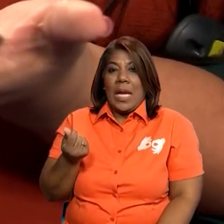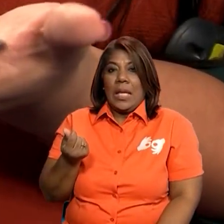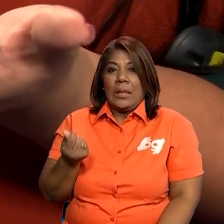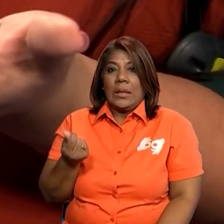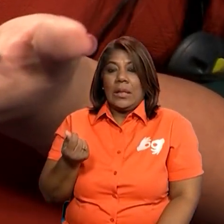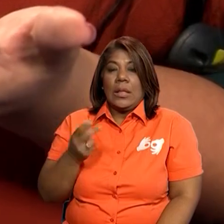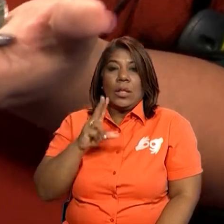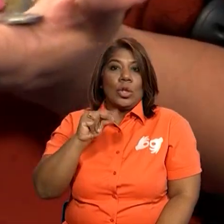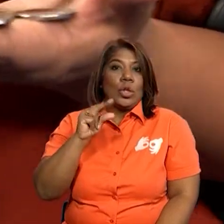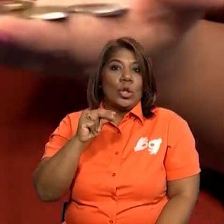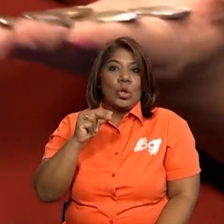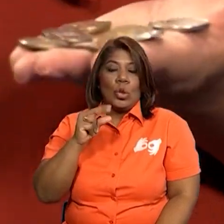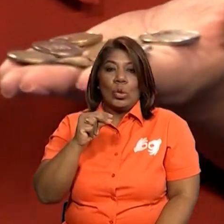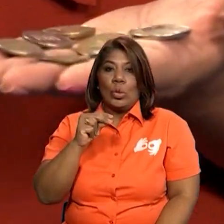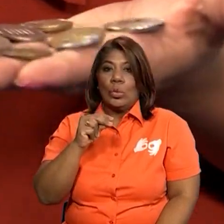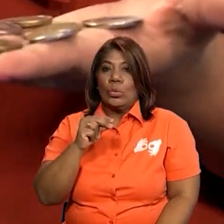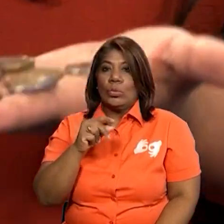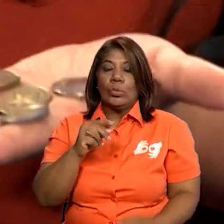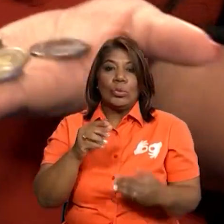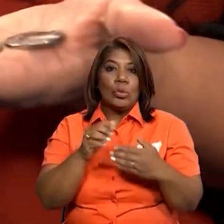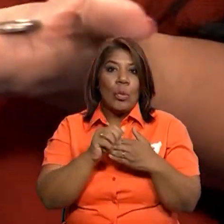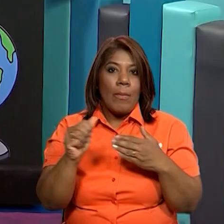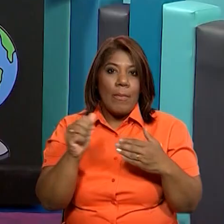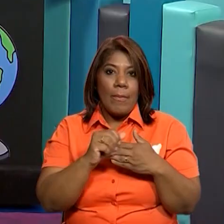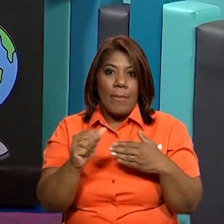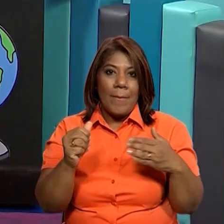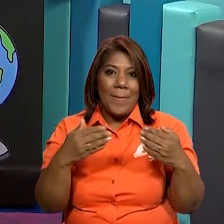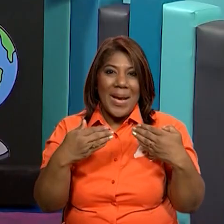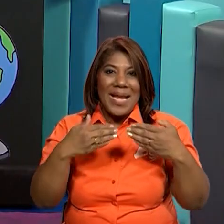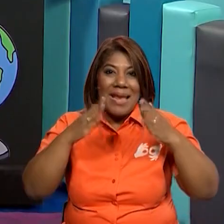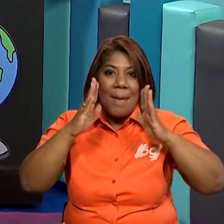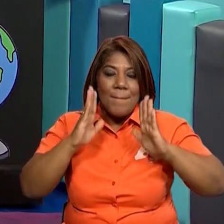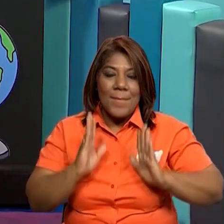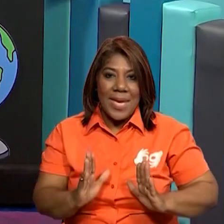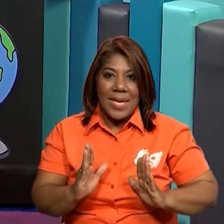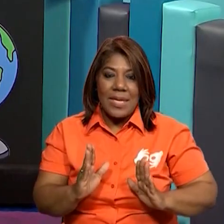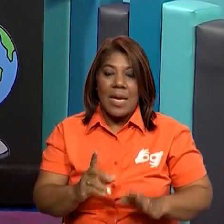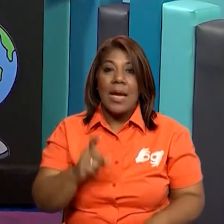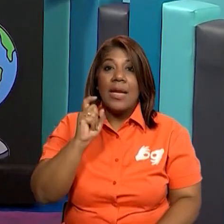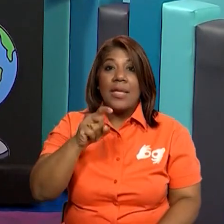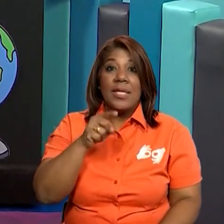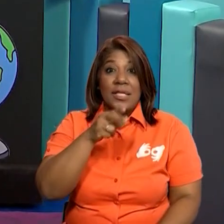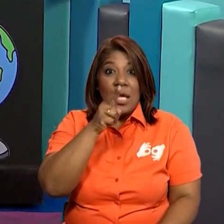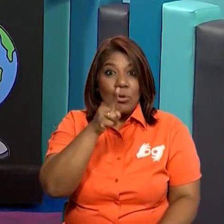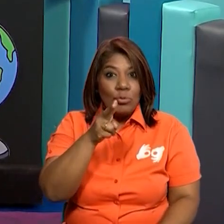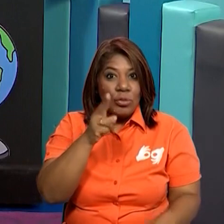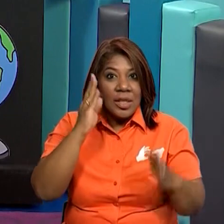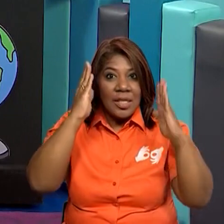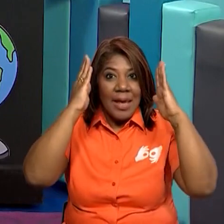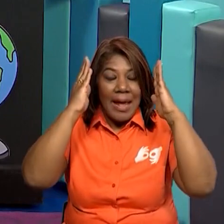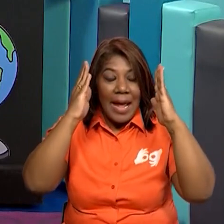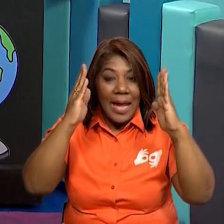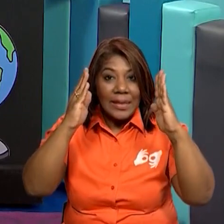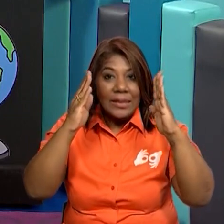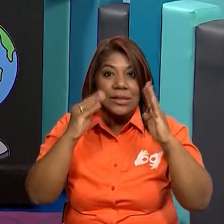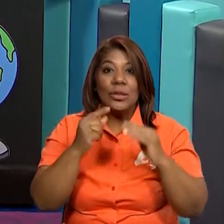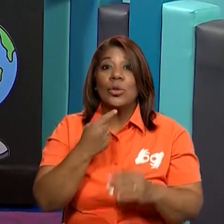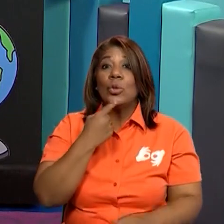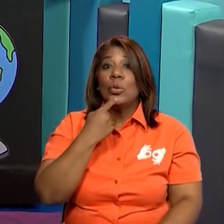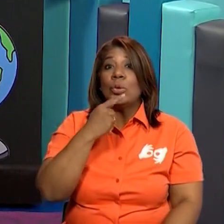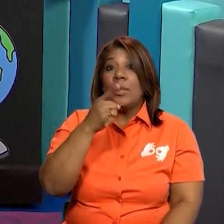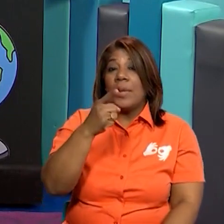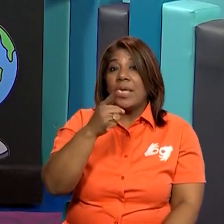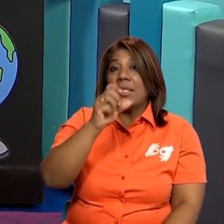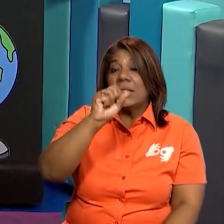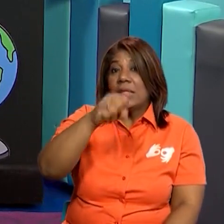balboas. Que no pertenecen a nuestro país. Entonces necesito de toda su ayuda. Voy a mostrarles algunas y ustedes me van a poder